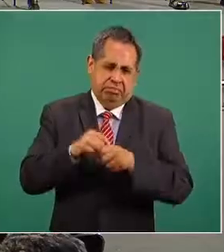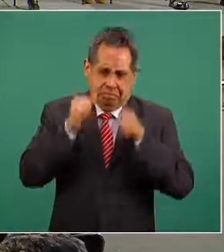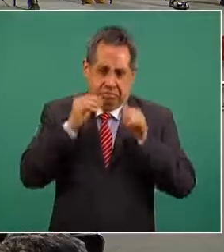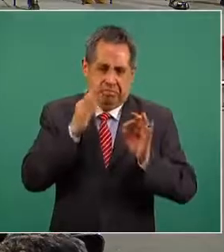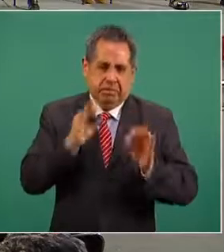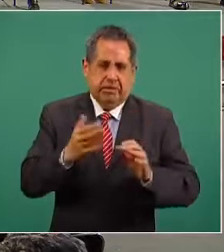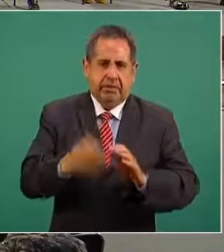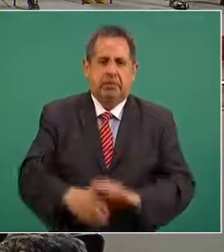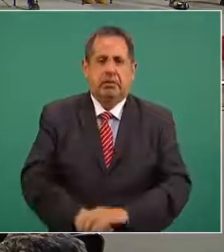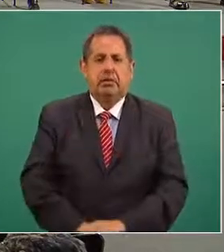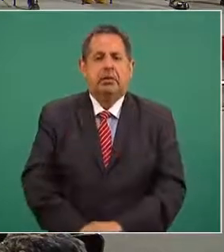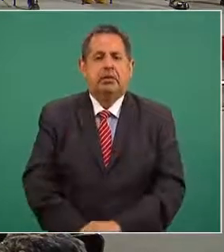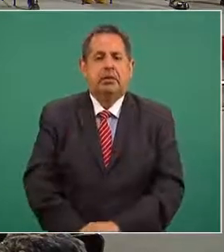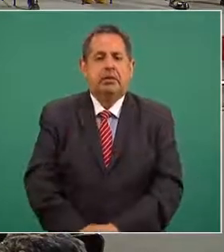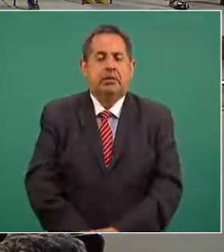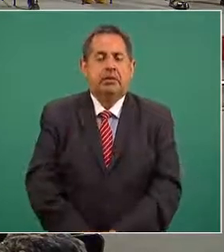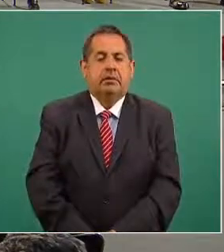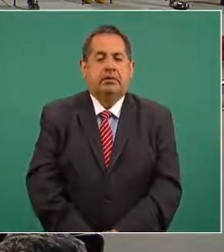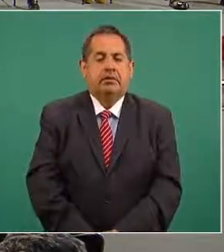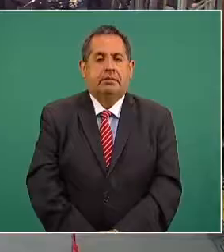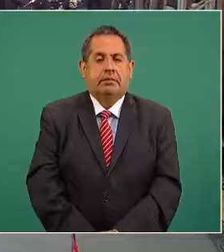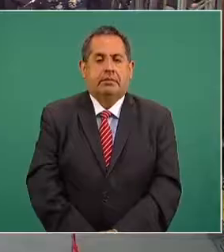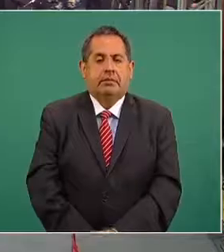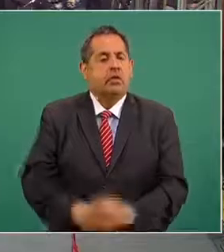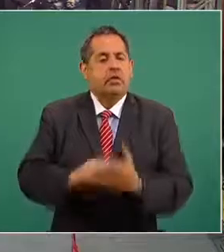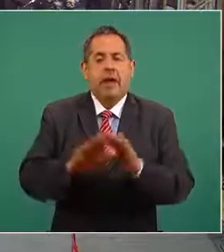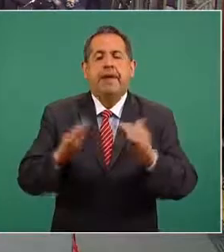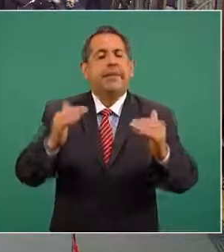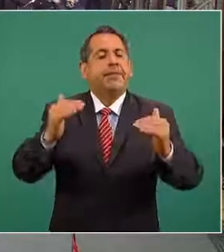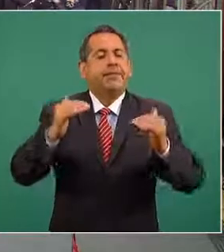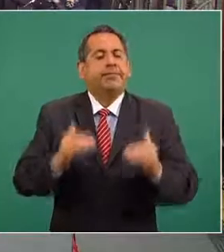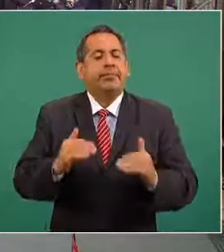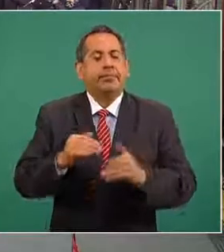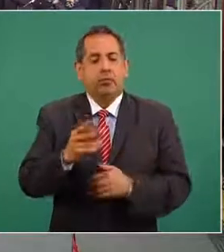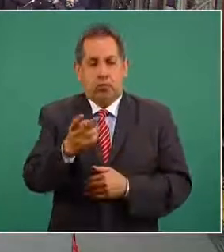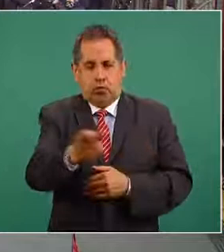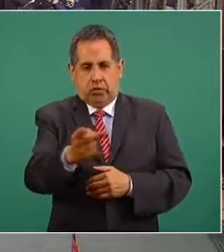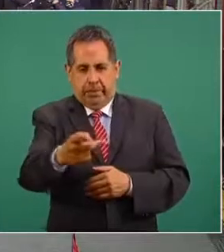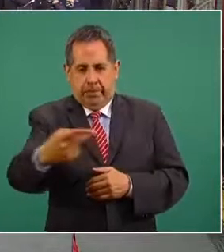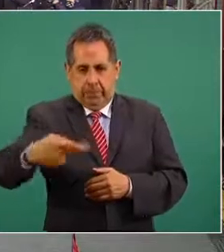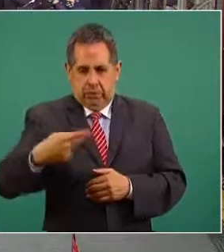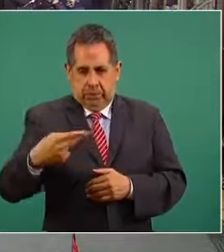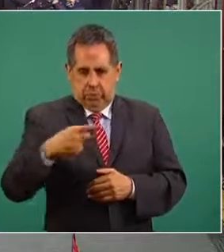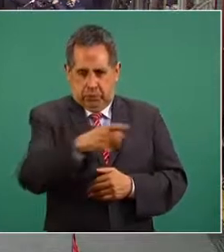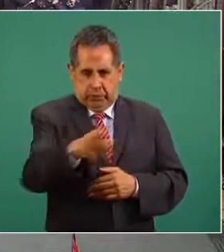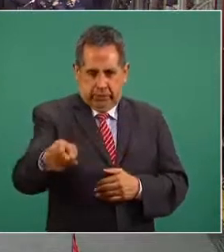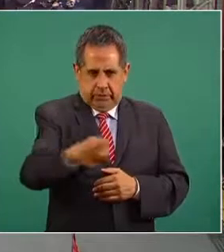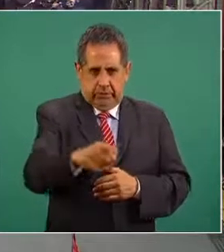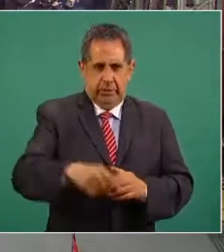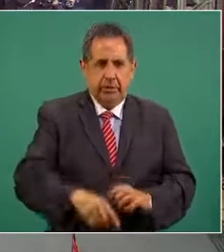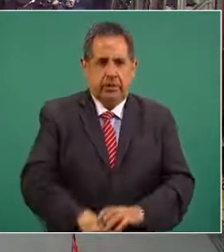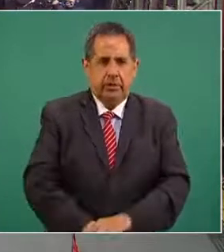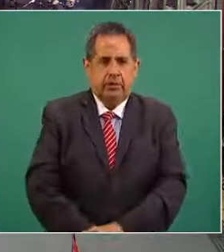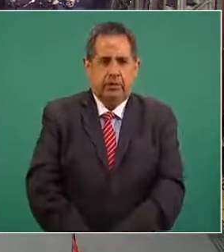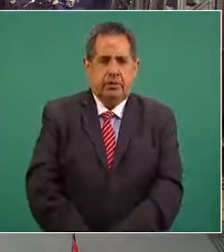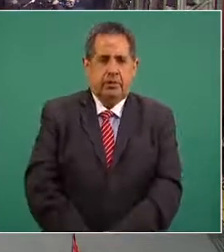gracias ahora sí vamos ustedes dos a la esquina